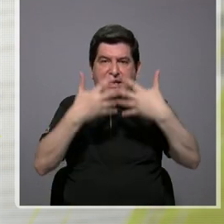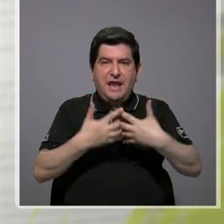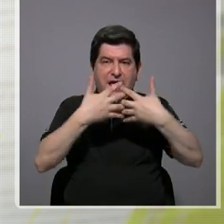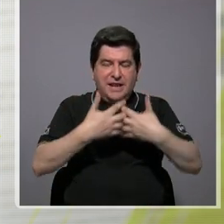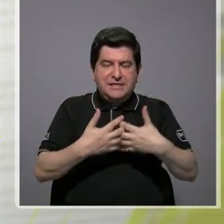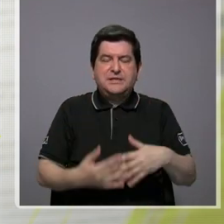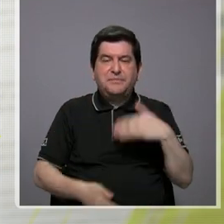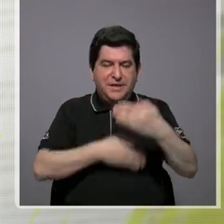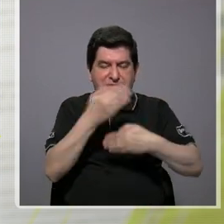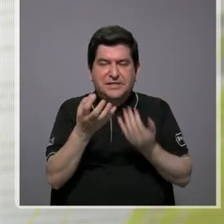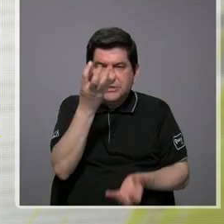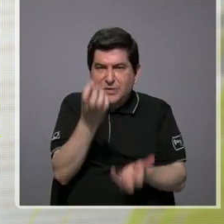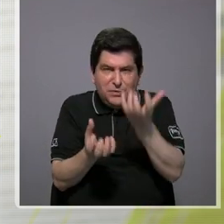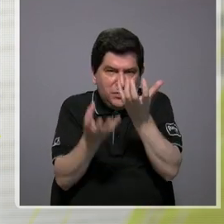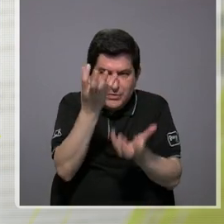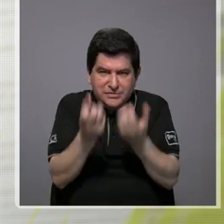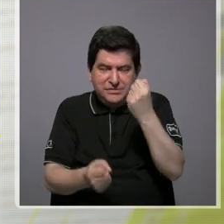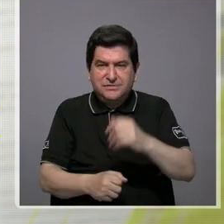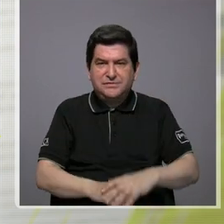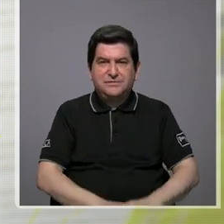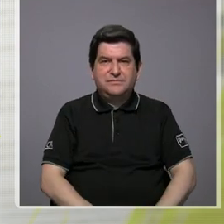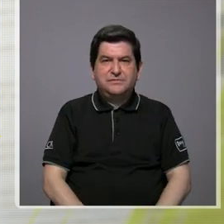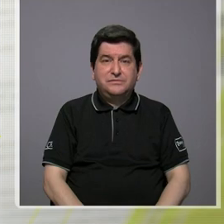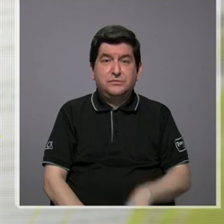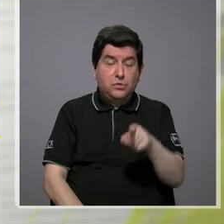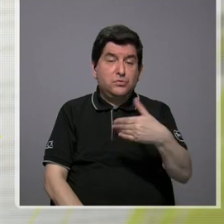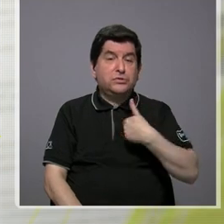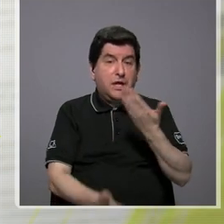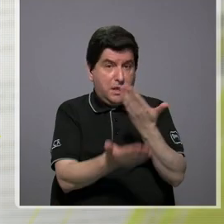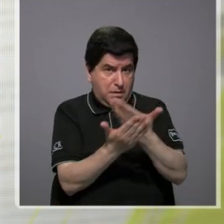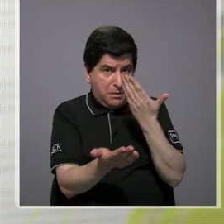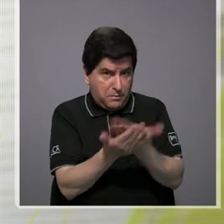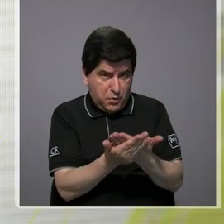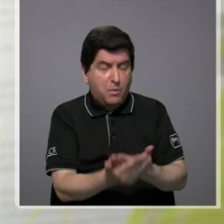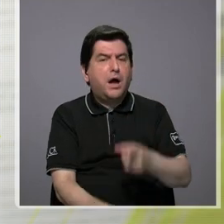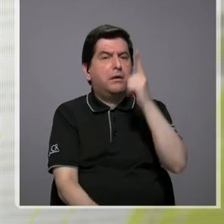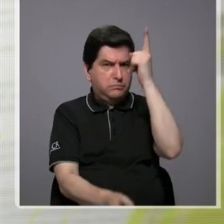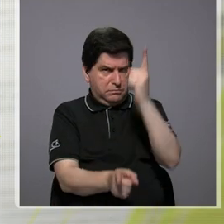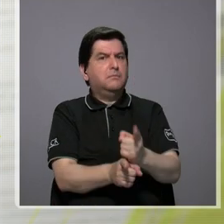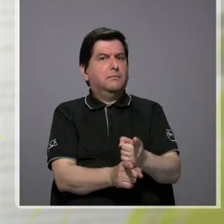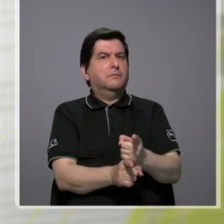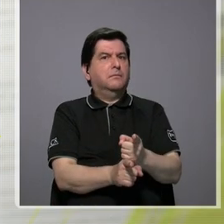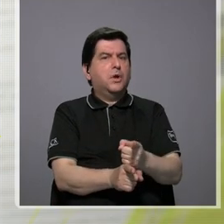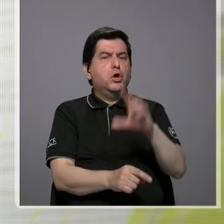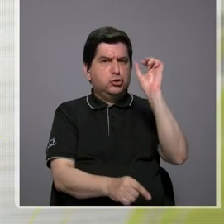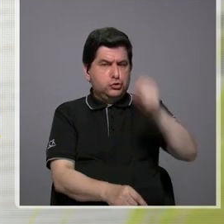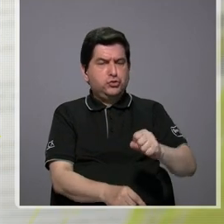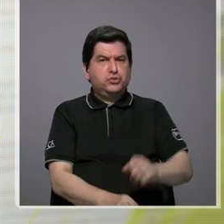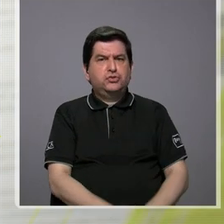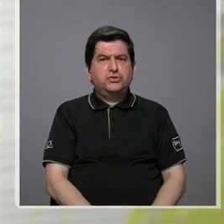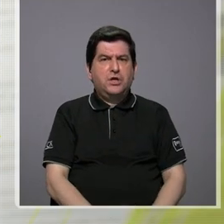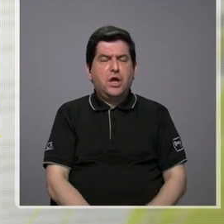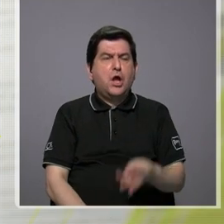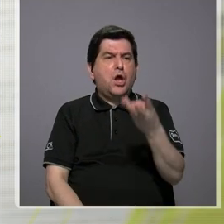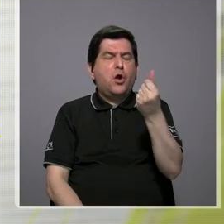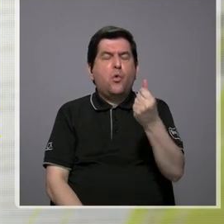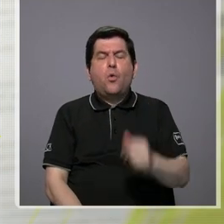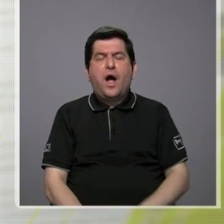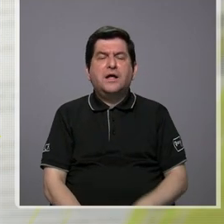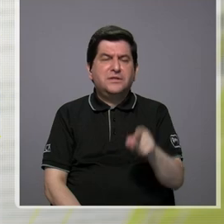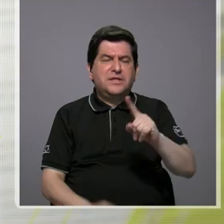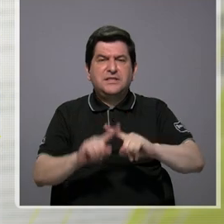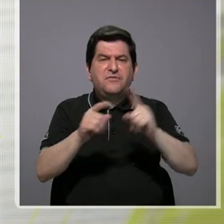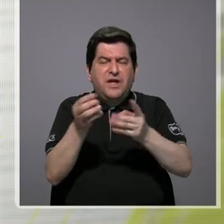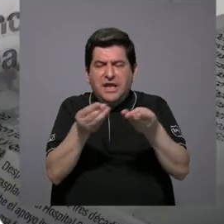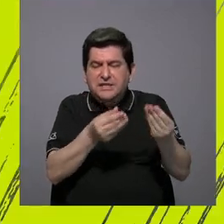incineradoras. ¿Por qué? Porque usted tiene que demostrar que sí efectivamente están tirando tanto y tanto de dioxinas